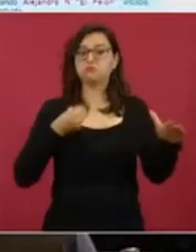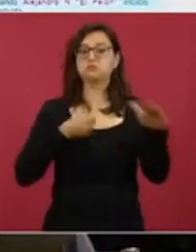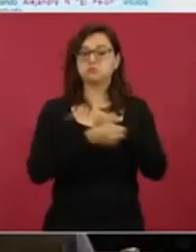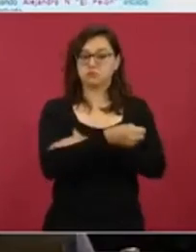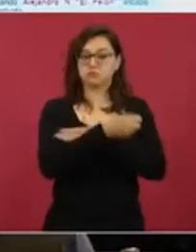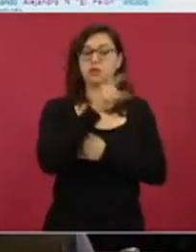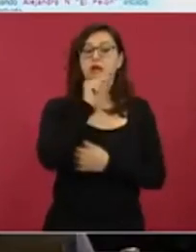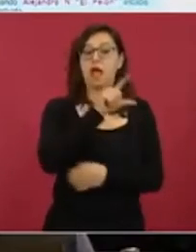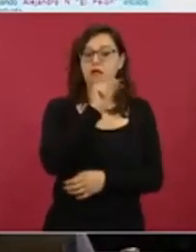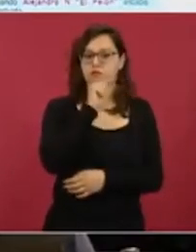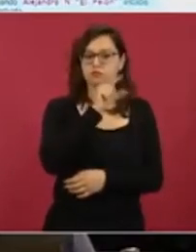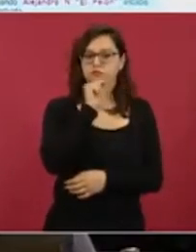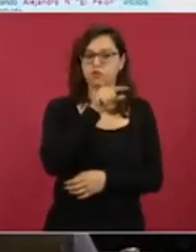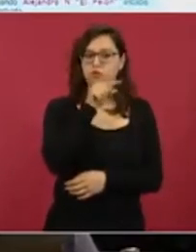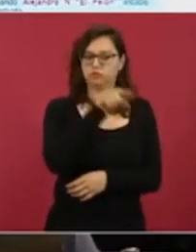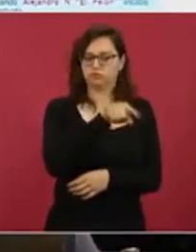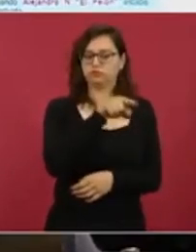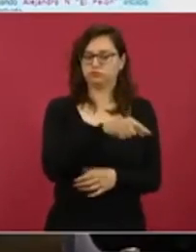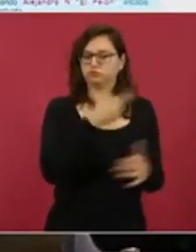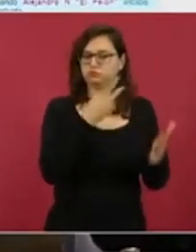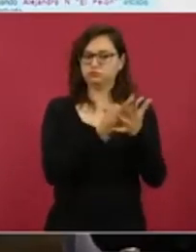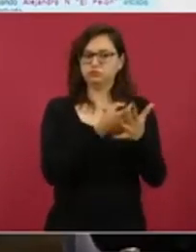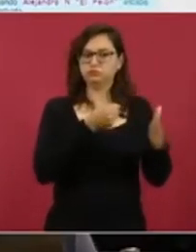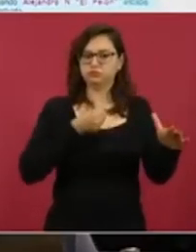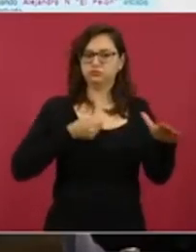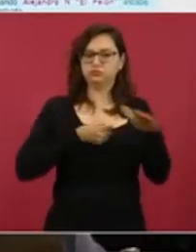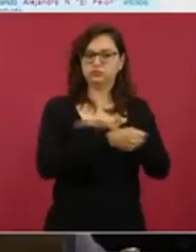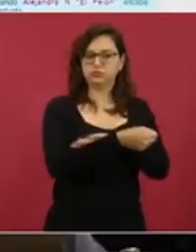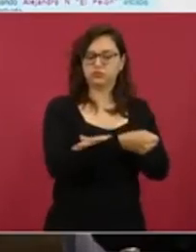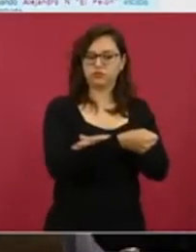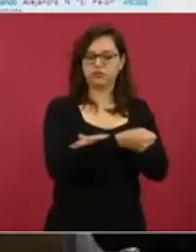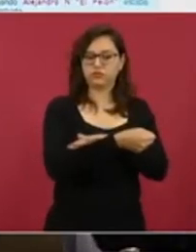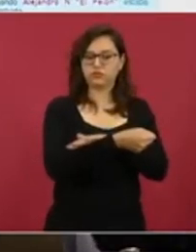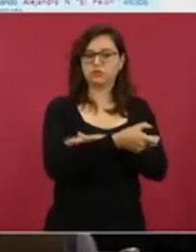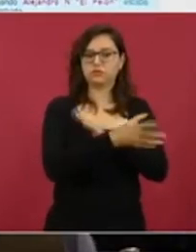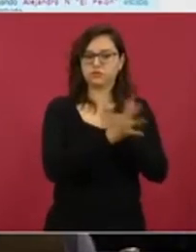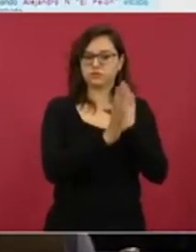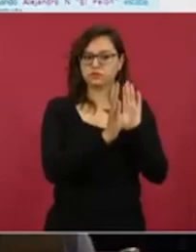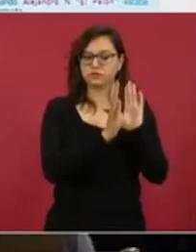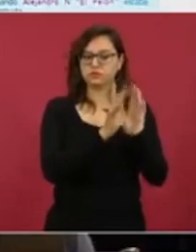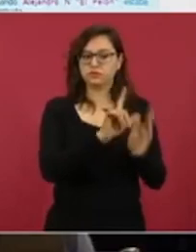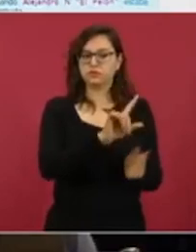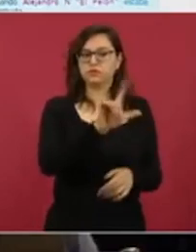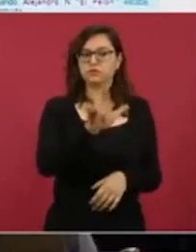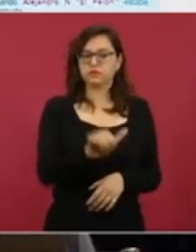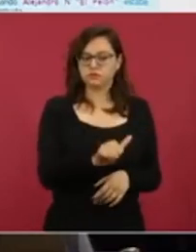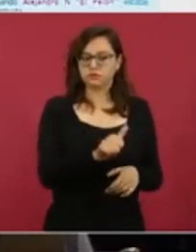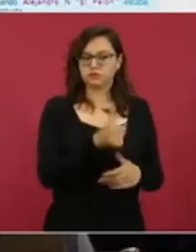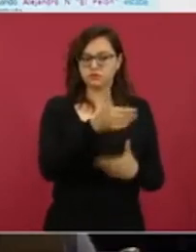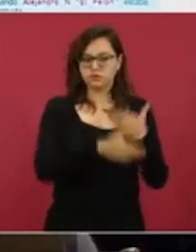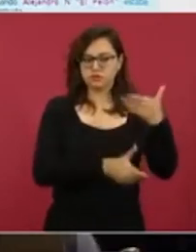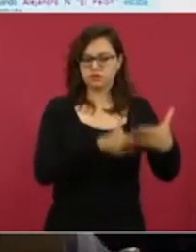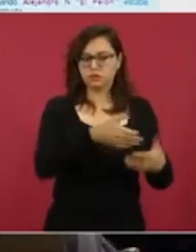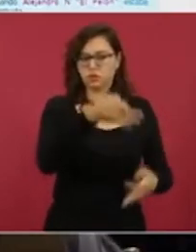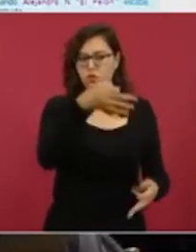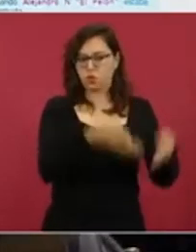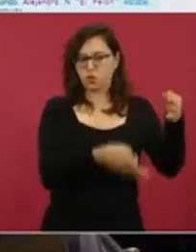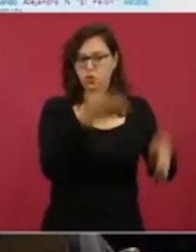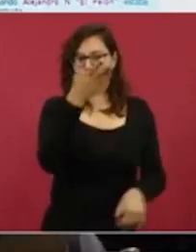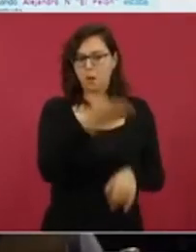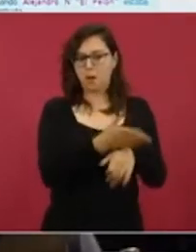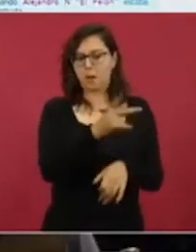Jalisco por delitos contra la salud y es finalmente recluido y sujeto a un proceso de carácter penal.